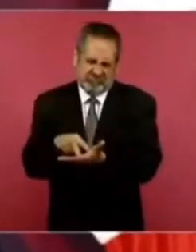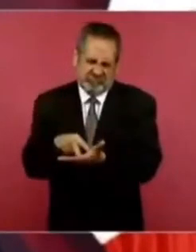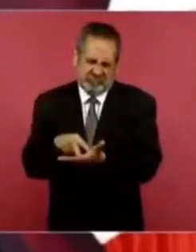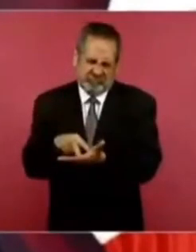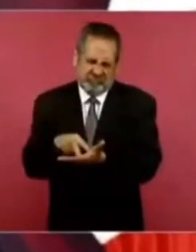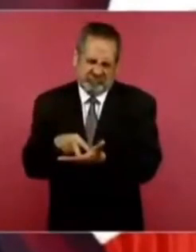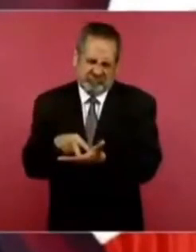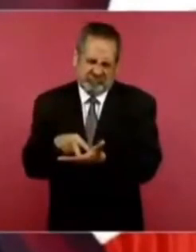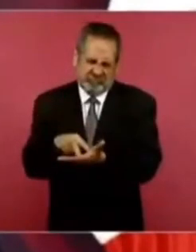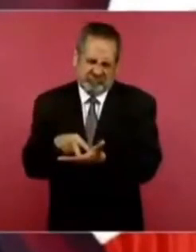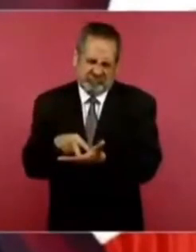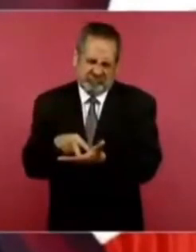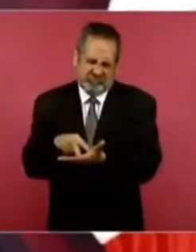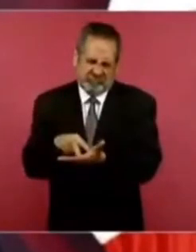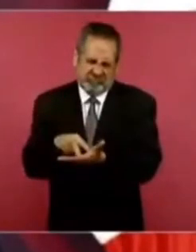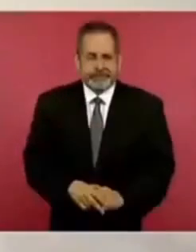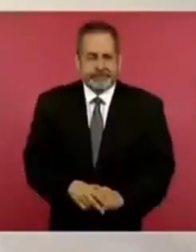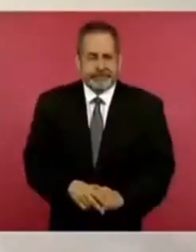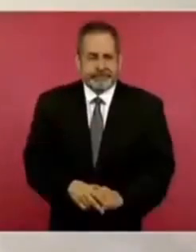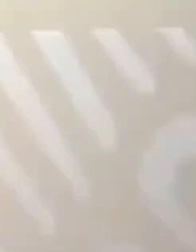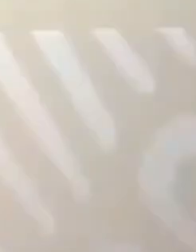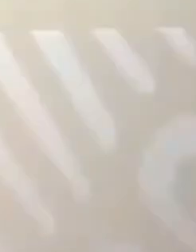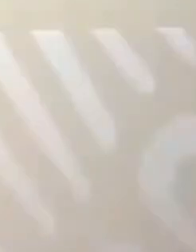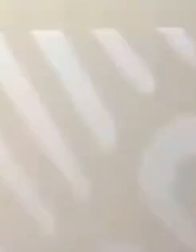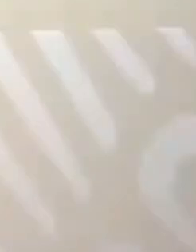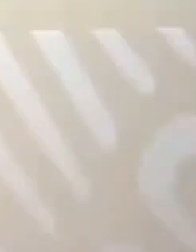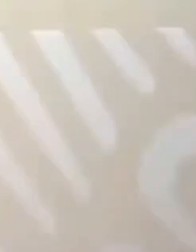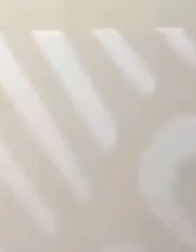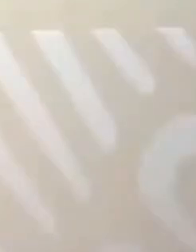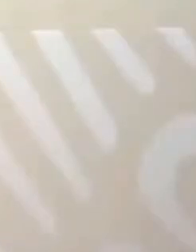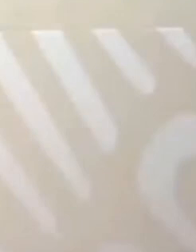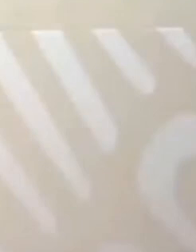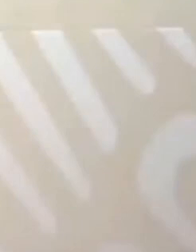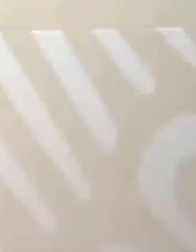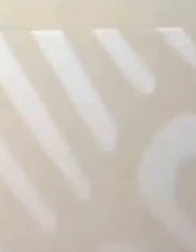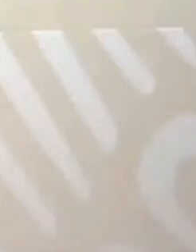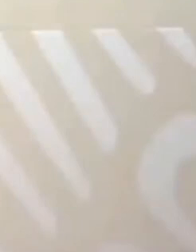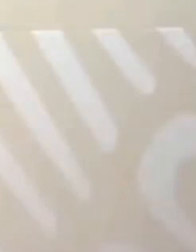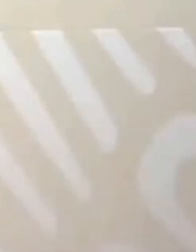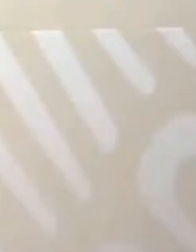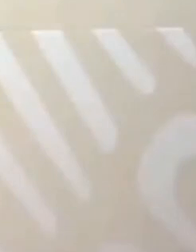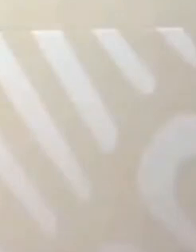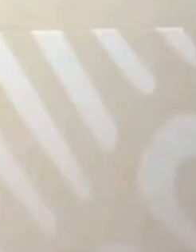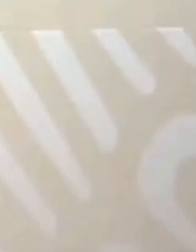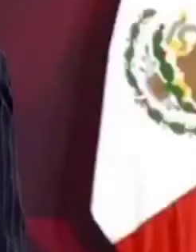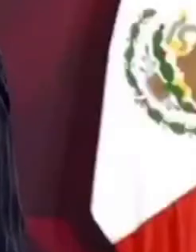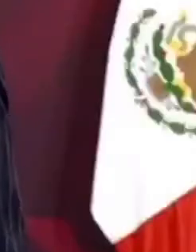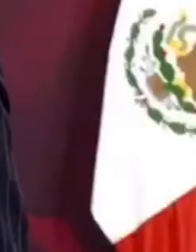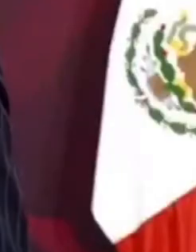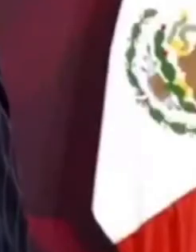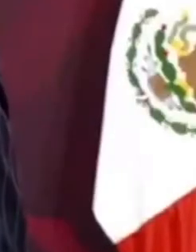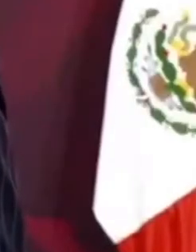Pero busquen también en el libro a los jóvenes. Ahí está.